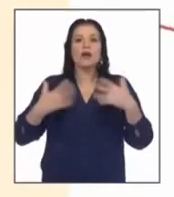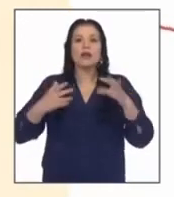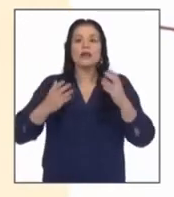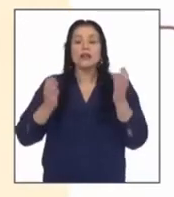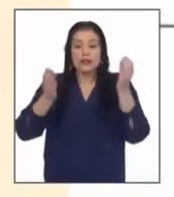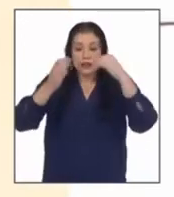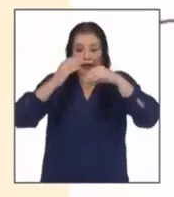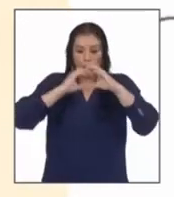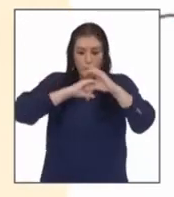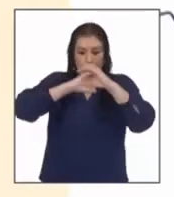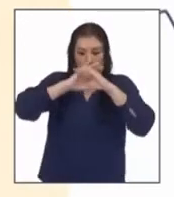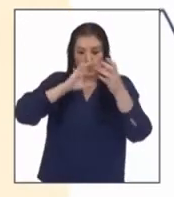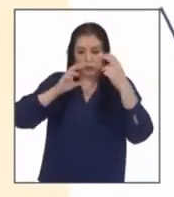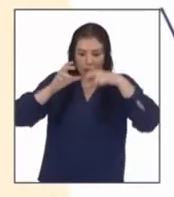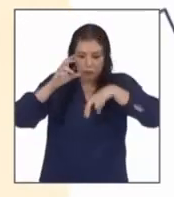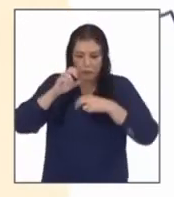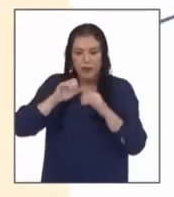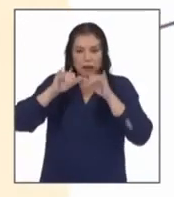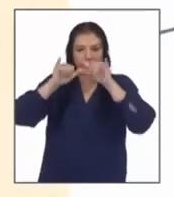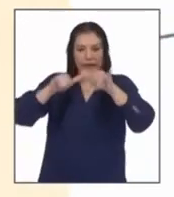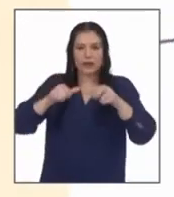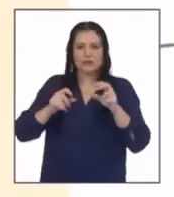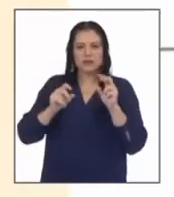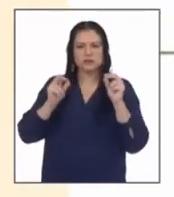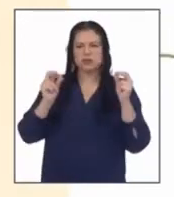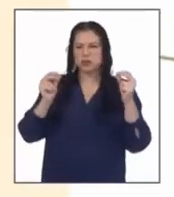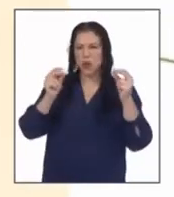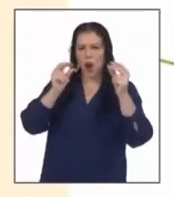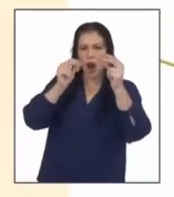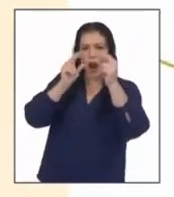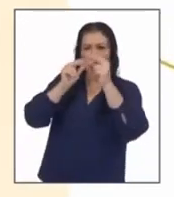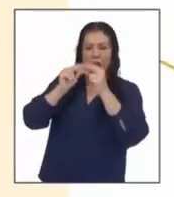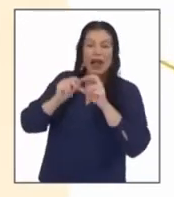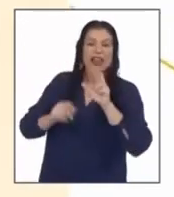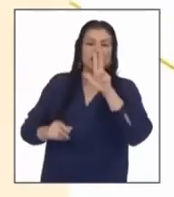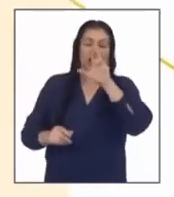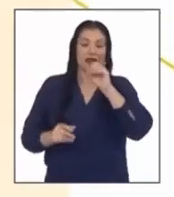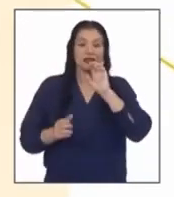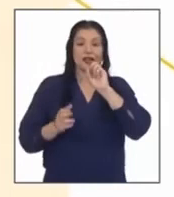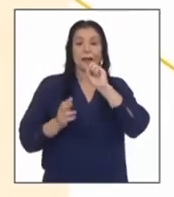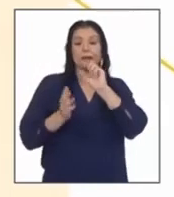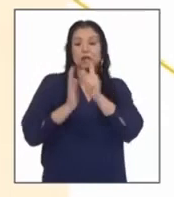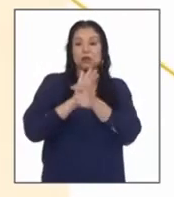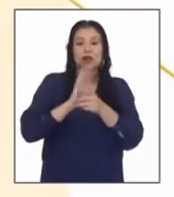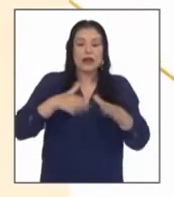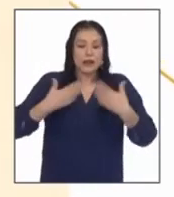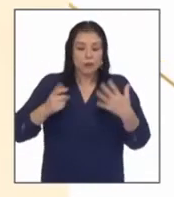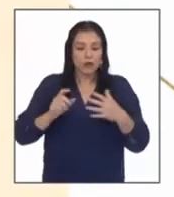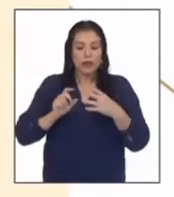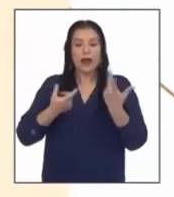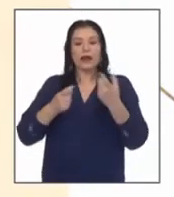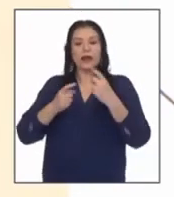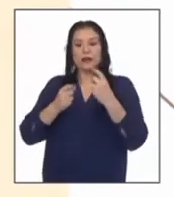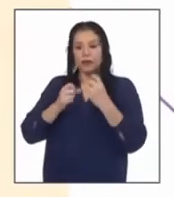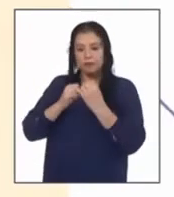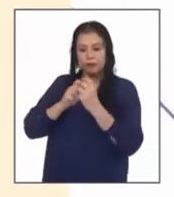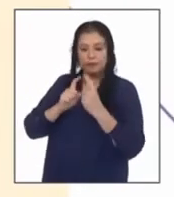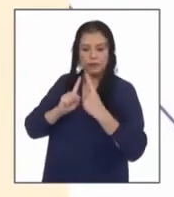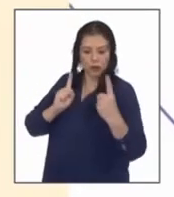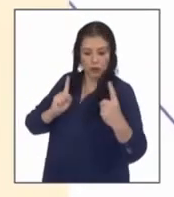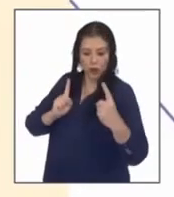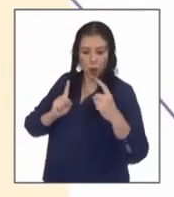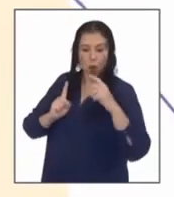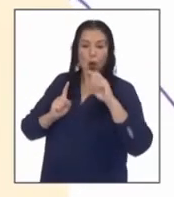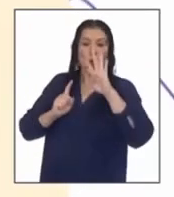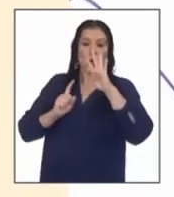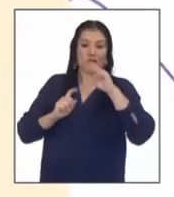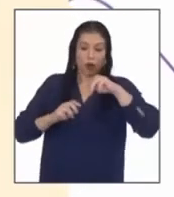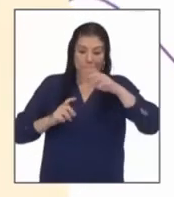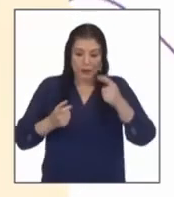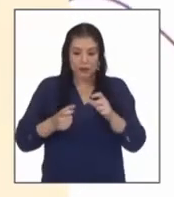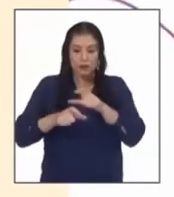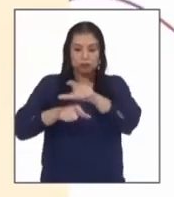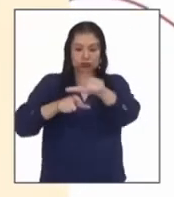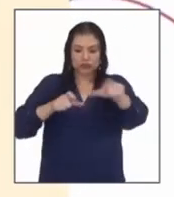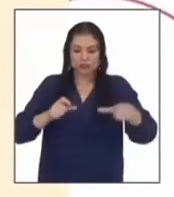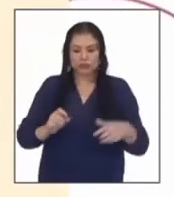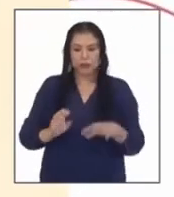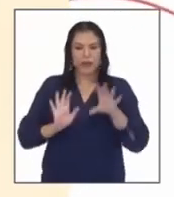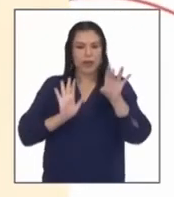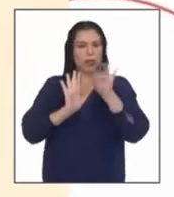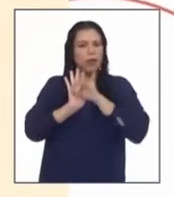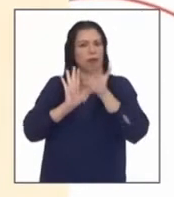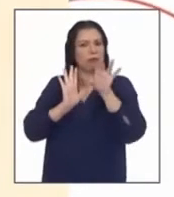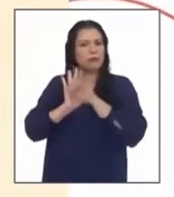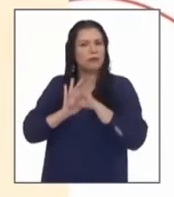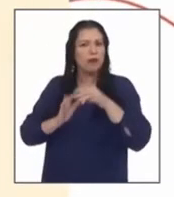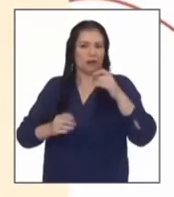una cabina de bus por media hora y contagiar a pasajeros en un radio de cuatro metros es decir a una decena de personas en un solo recorrido